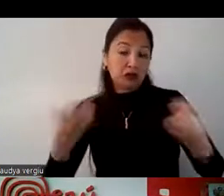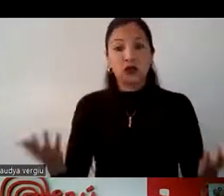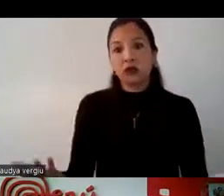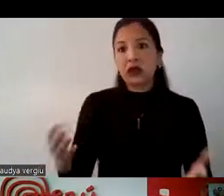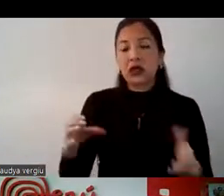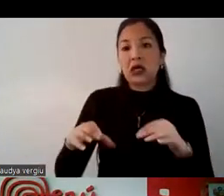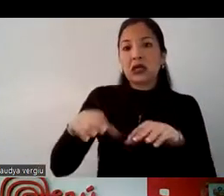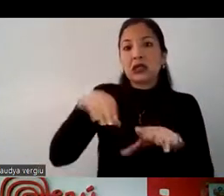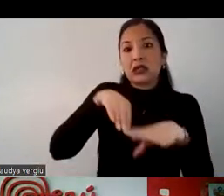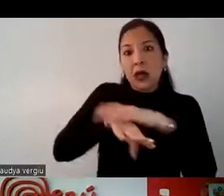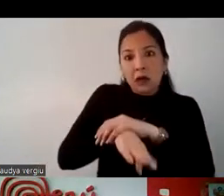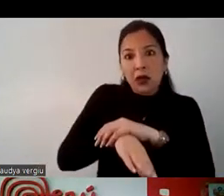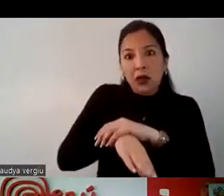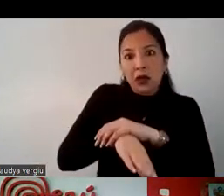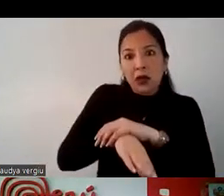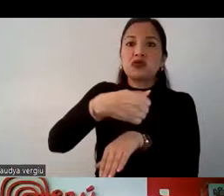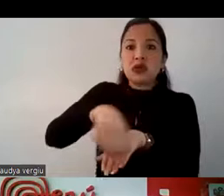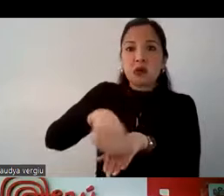zapatos,